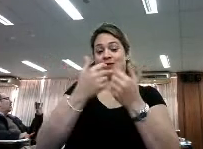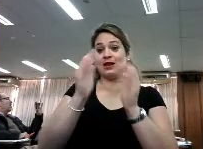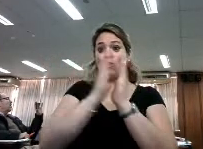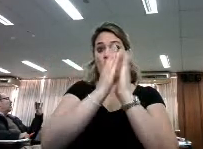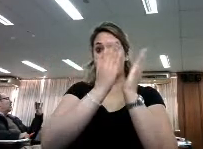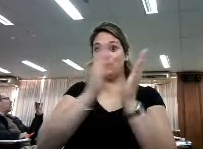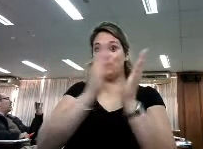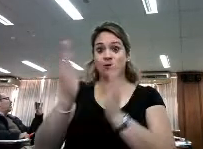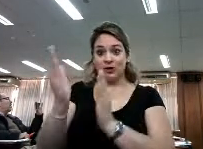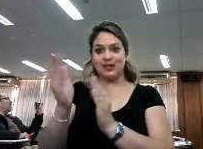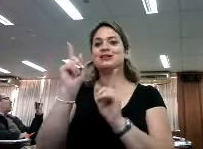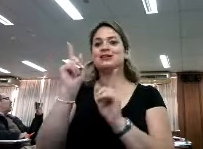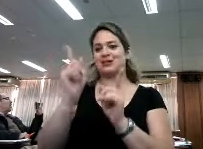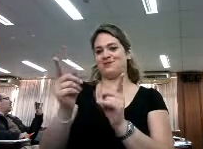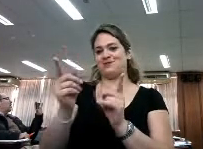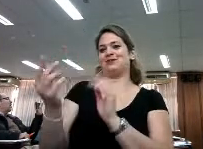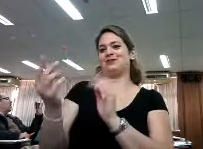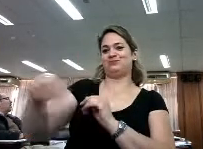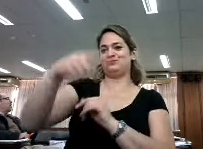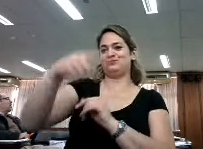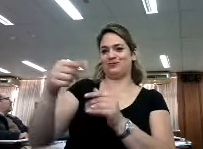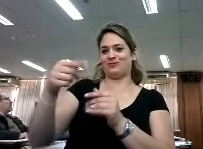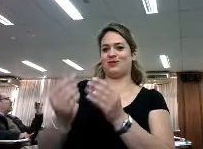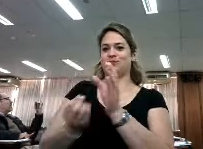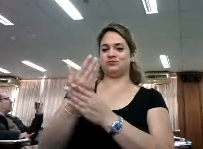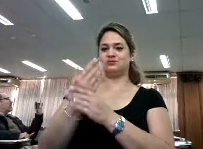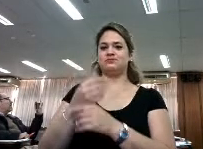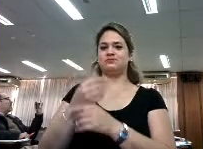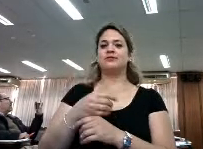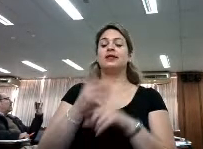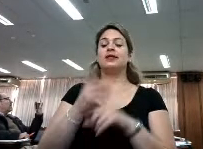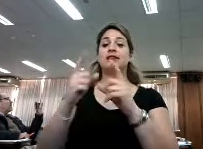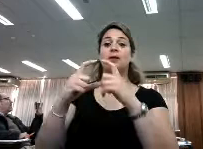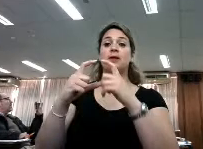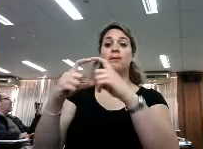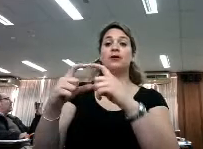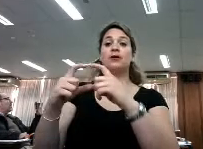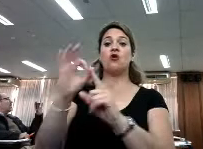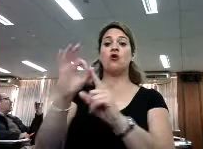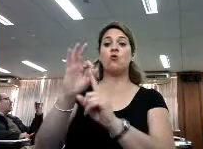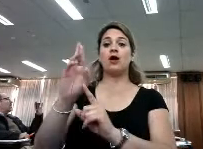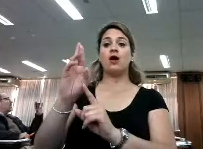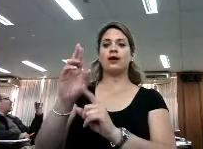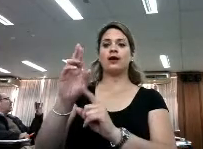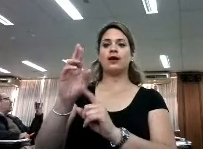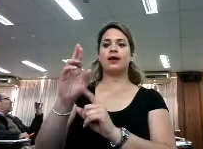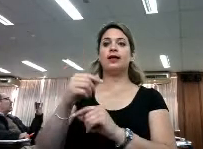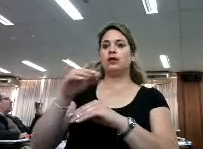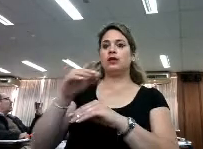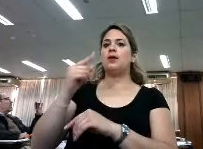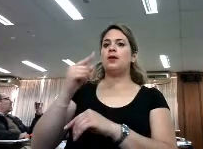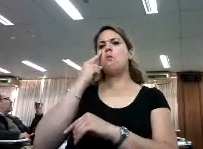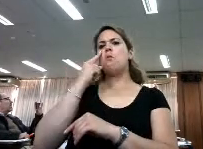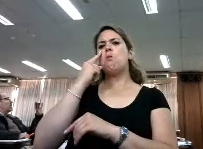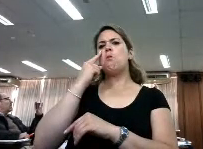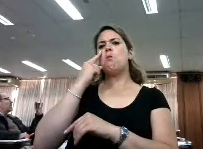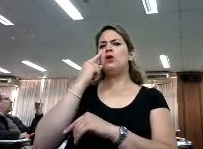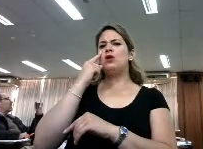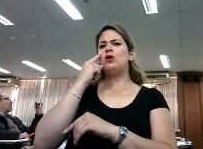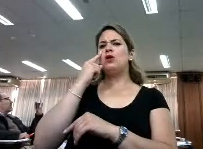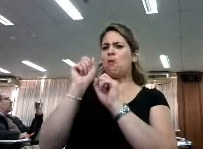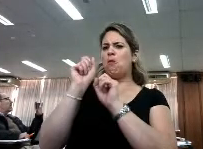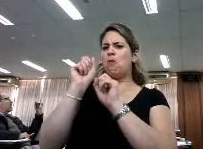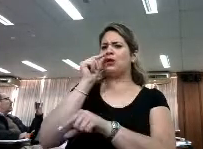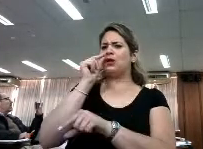Y también surgió el hecho de hacer QR porque también seguíamos las políticas del municipio que es no imprimir.